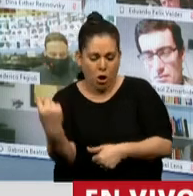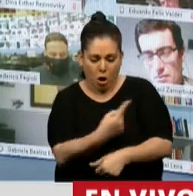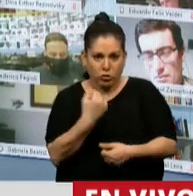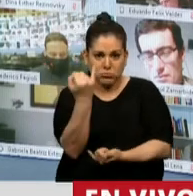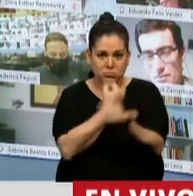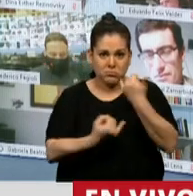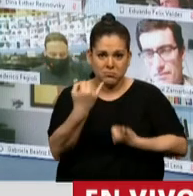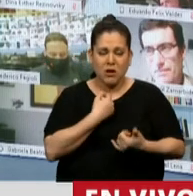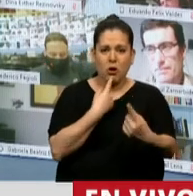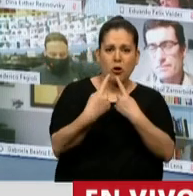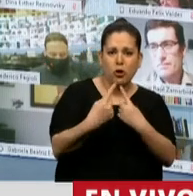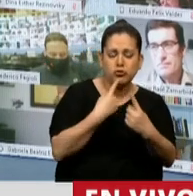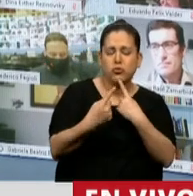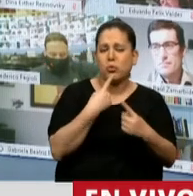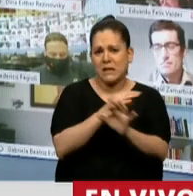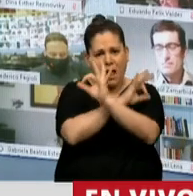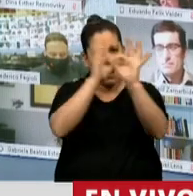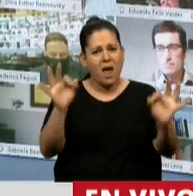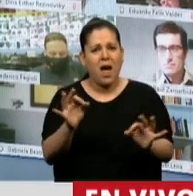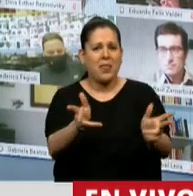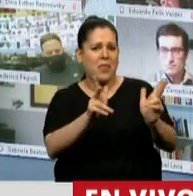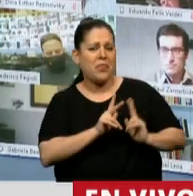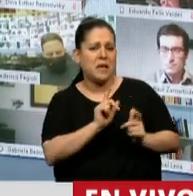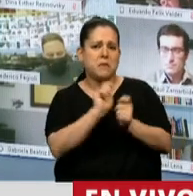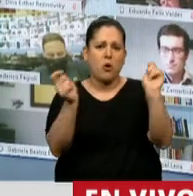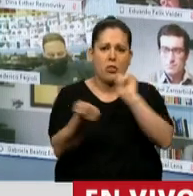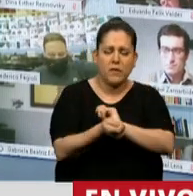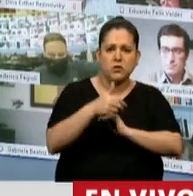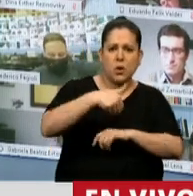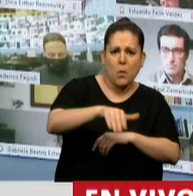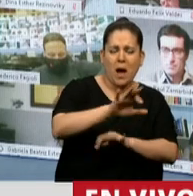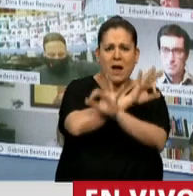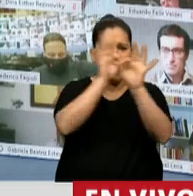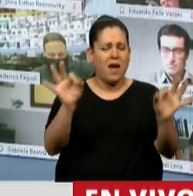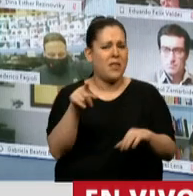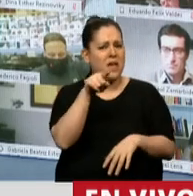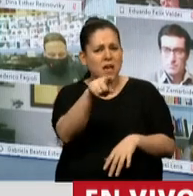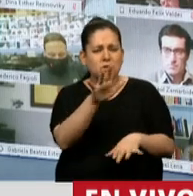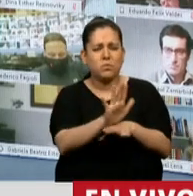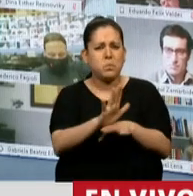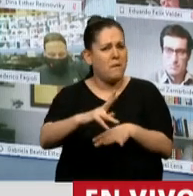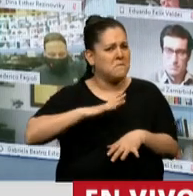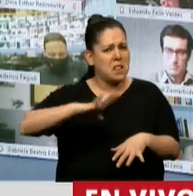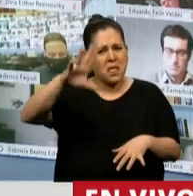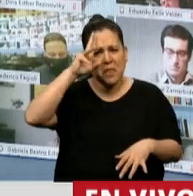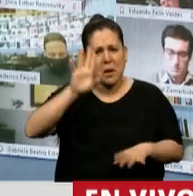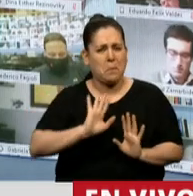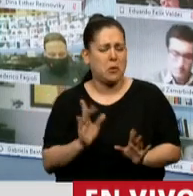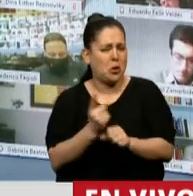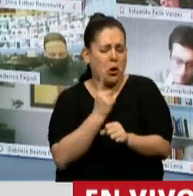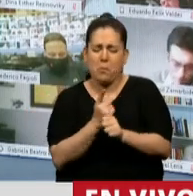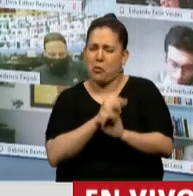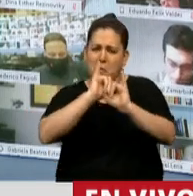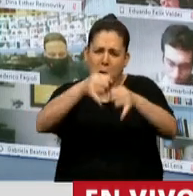consultados, nadie nos dijo que iba a haber modificaciones, y eso es una falta de respeto que no podemos